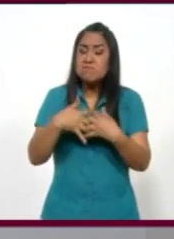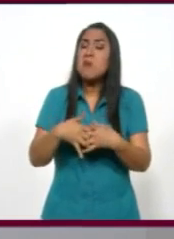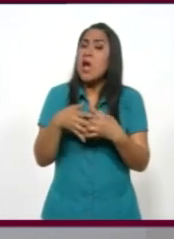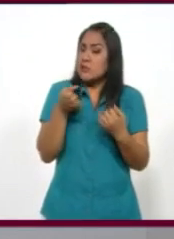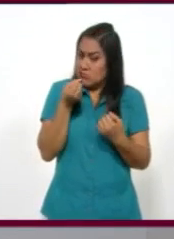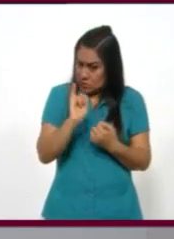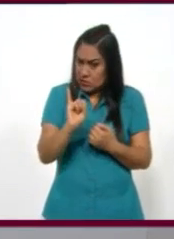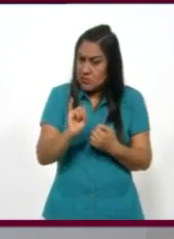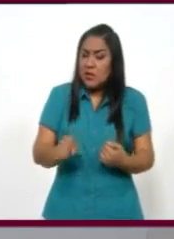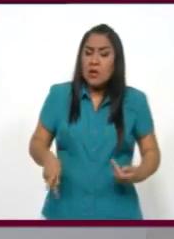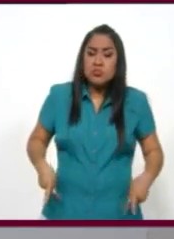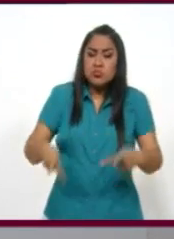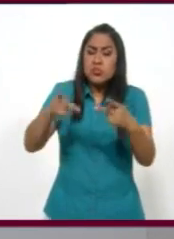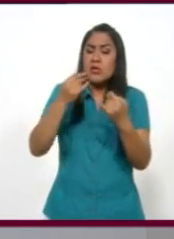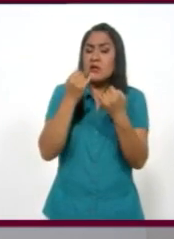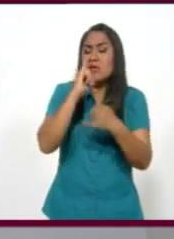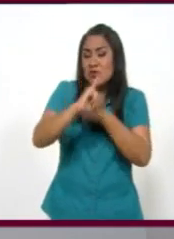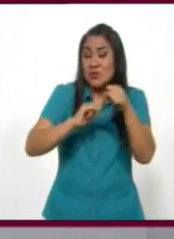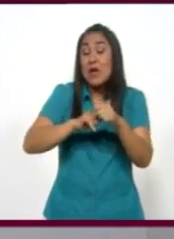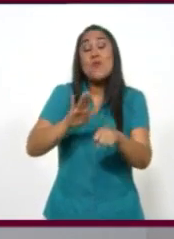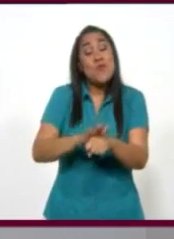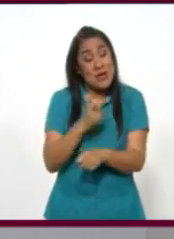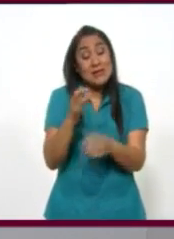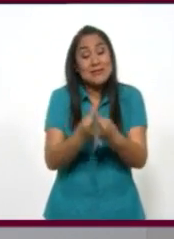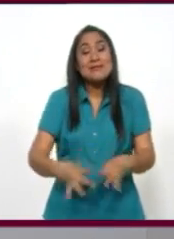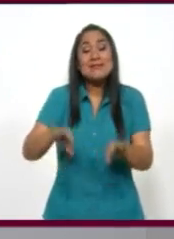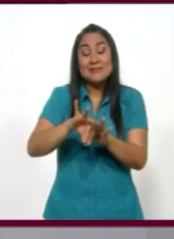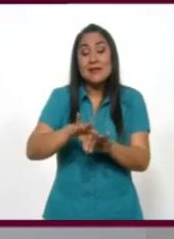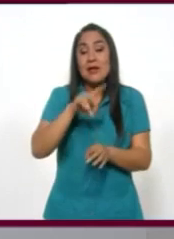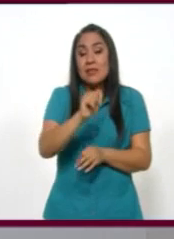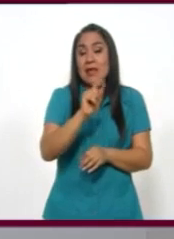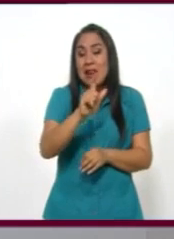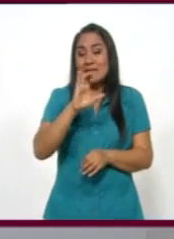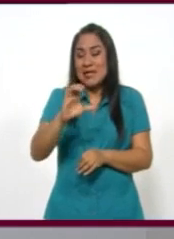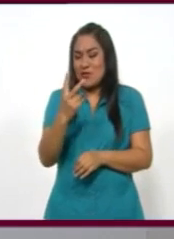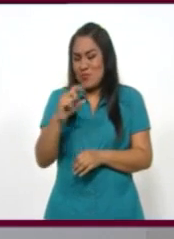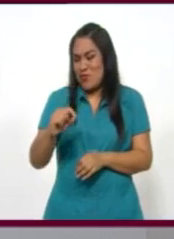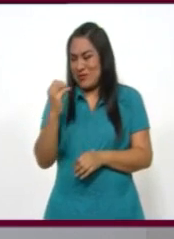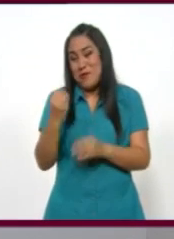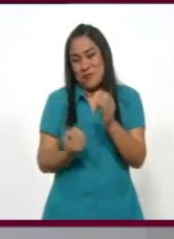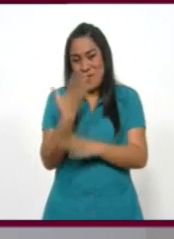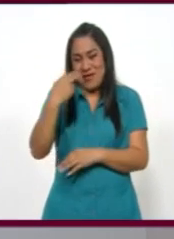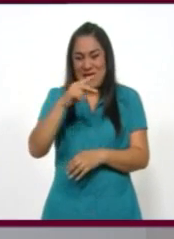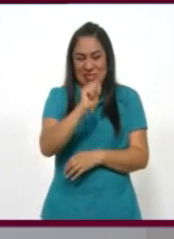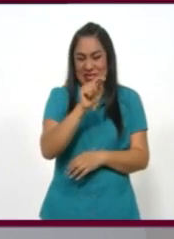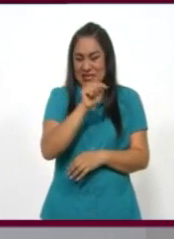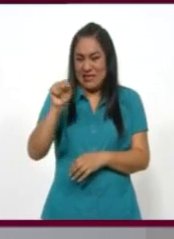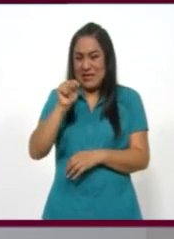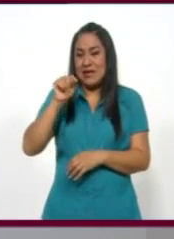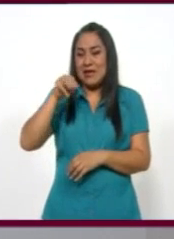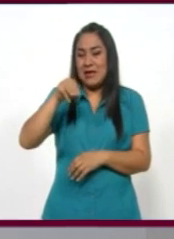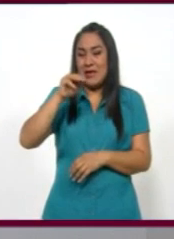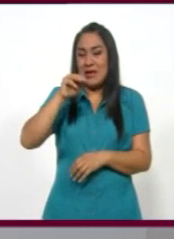comercio internacional. Por eso la importancia del Tratado de Libre Comercio 2.0, con su nuevo nombre TCAM,